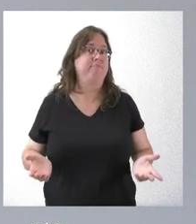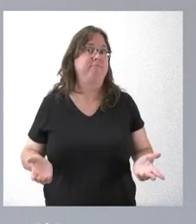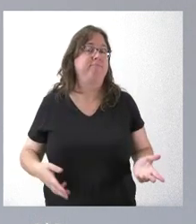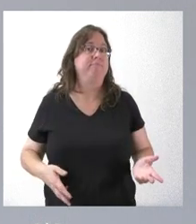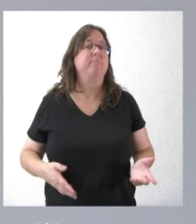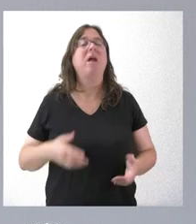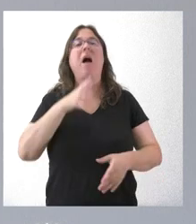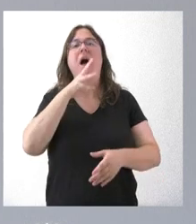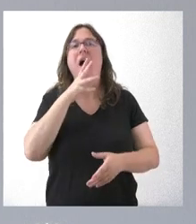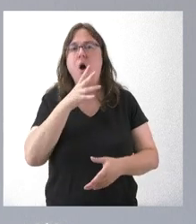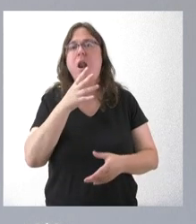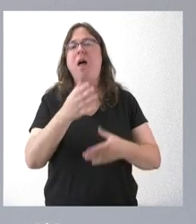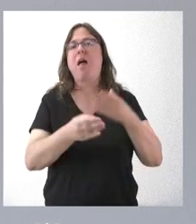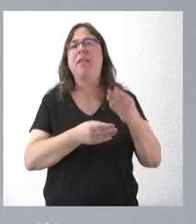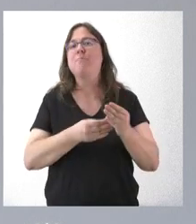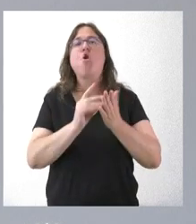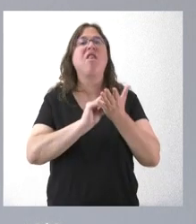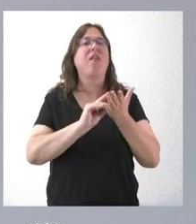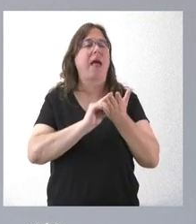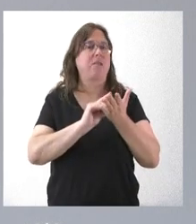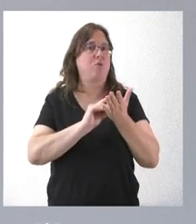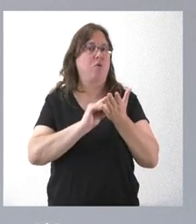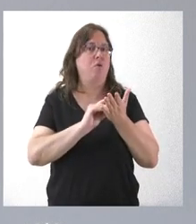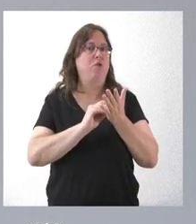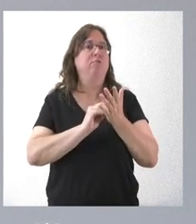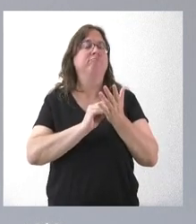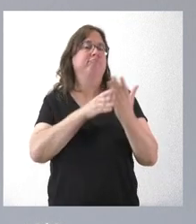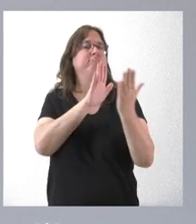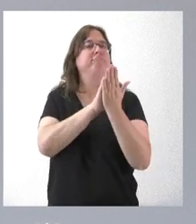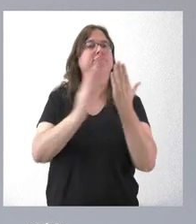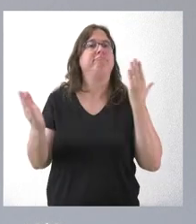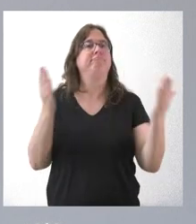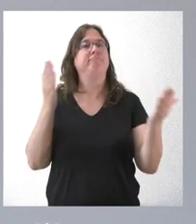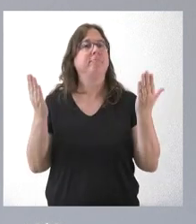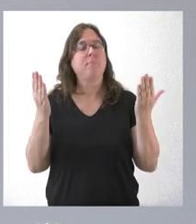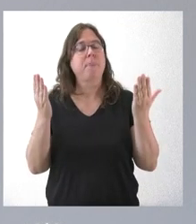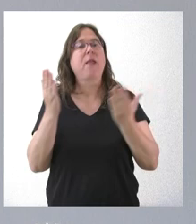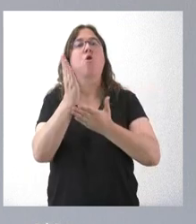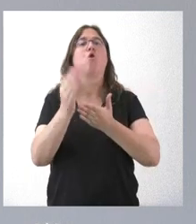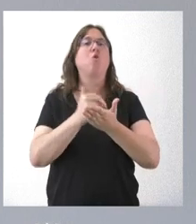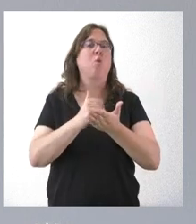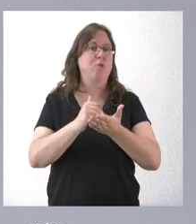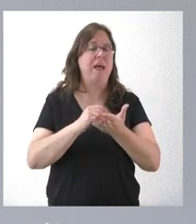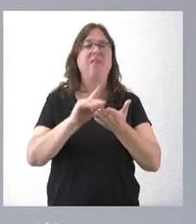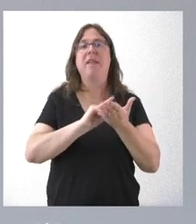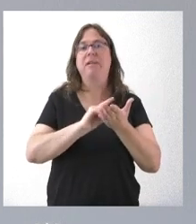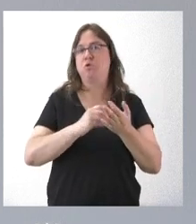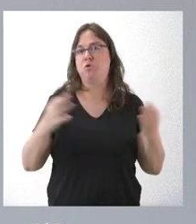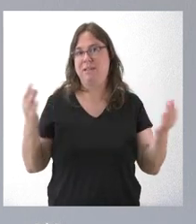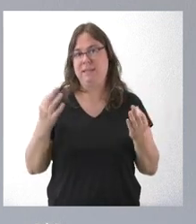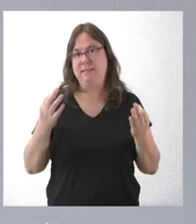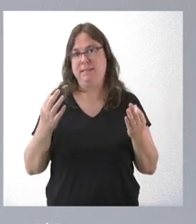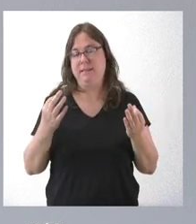le vamos a proporcionar datos que estamos confrontando con las comunidades limítrofes, pero los datos son un aumento